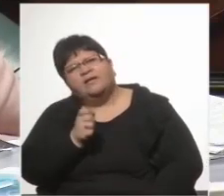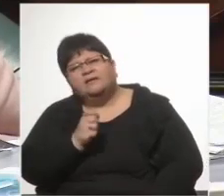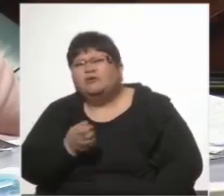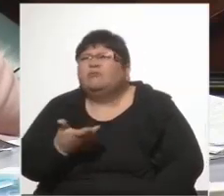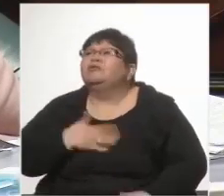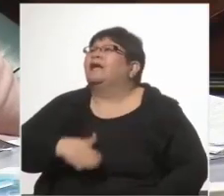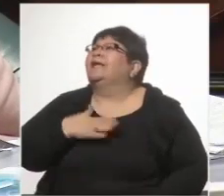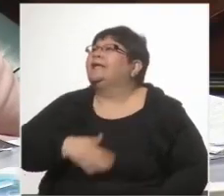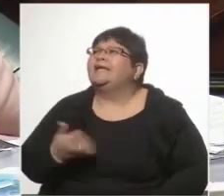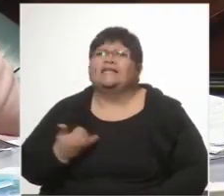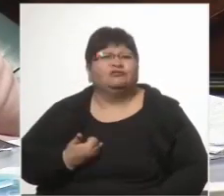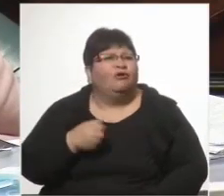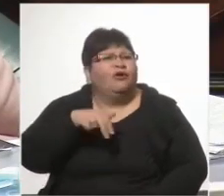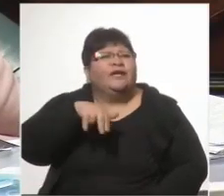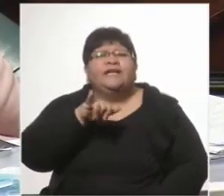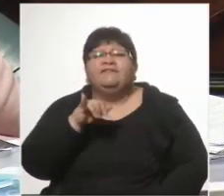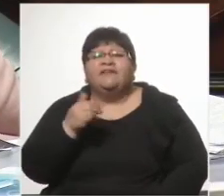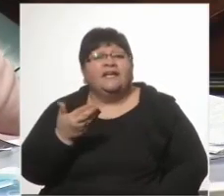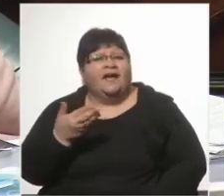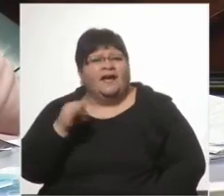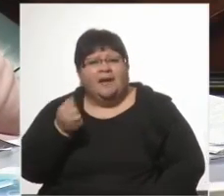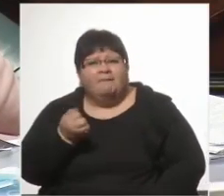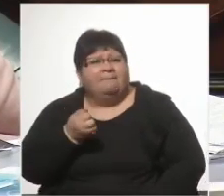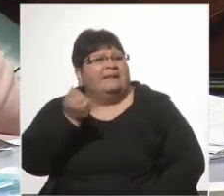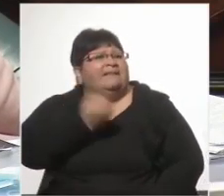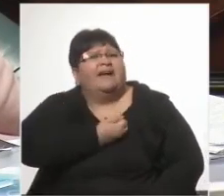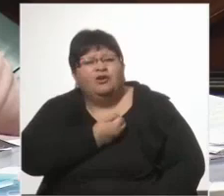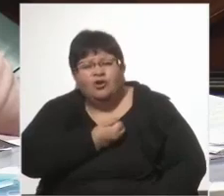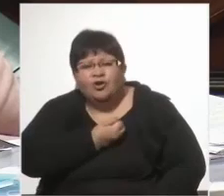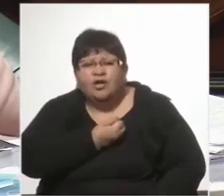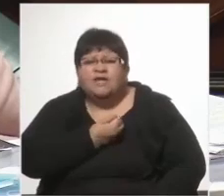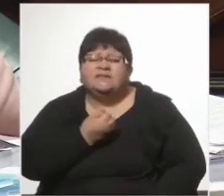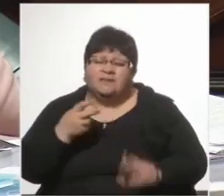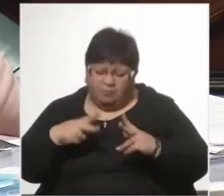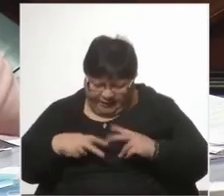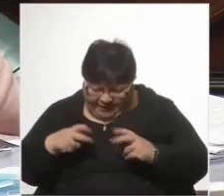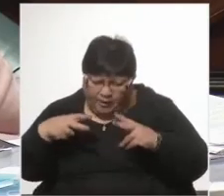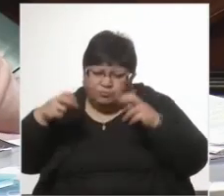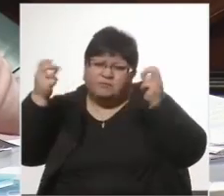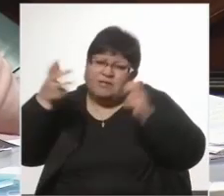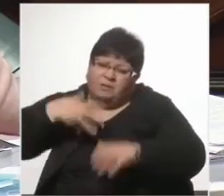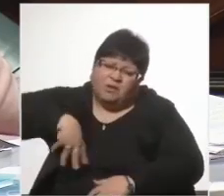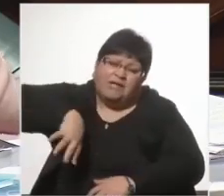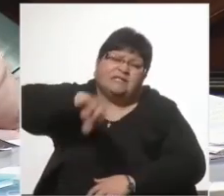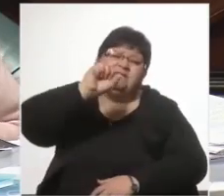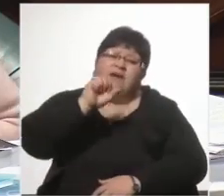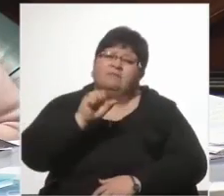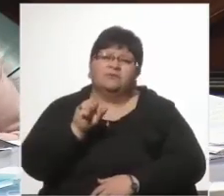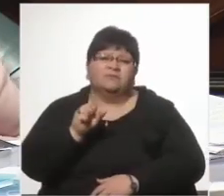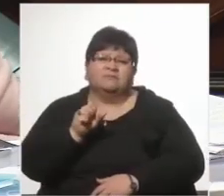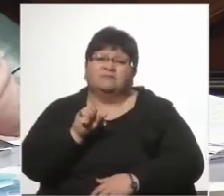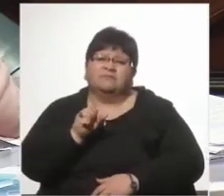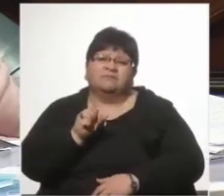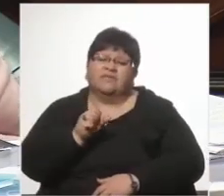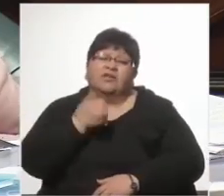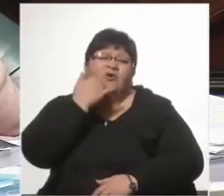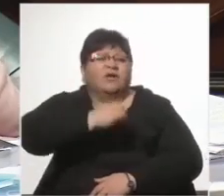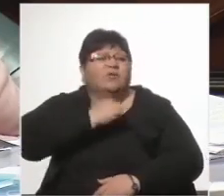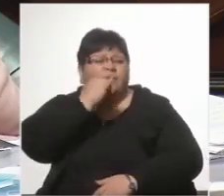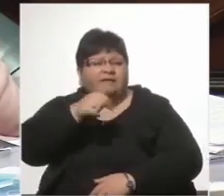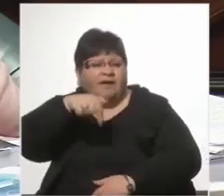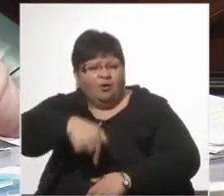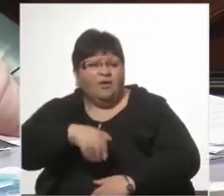voy a quedar tranquila que a Nibia la mataron? Sí, porque le hicimos la autopsia cuando la llevamos, y bueno, es lo que cuenta hoy Marcos